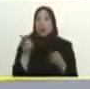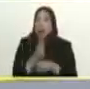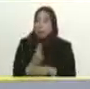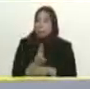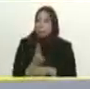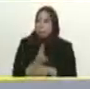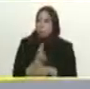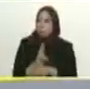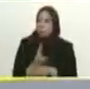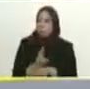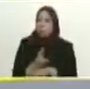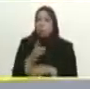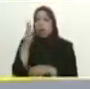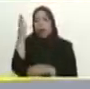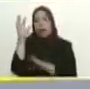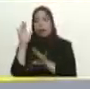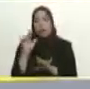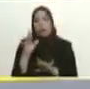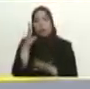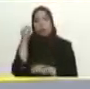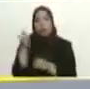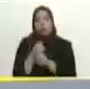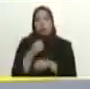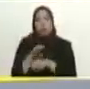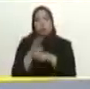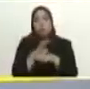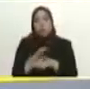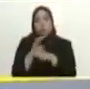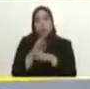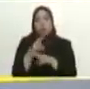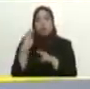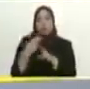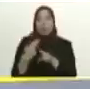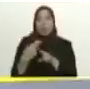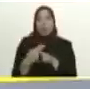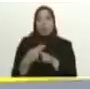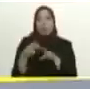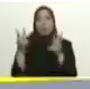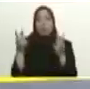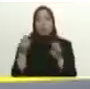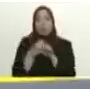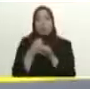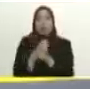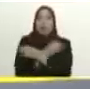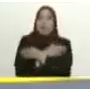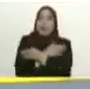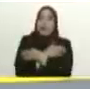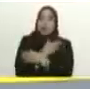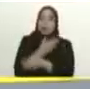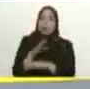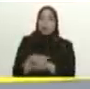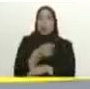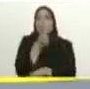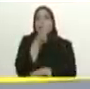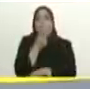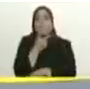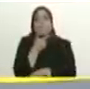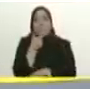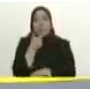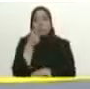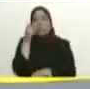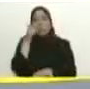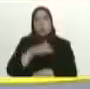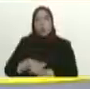que Dios me lo bendiga me lo cuide y me lo proteja y me le da un abrazo al pueblo de Cogede hermoso pueblo de Cogede